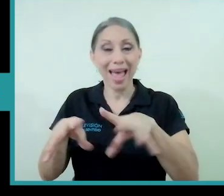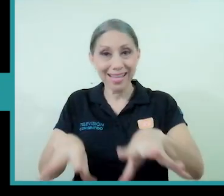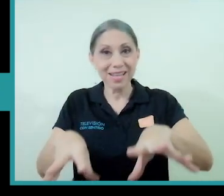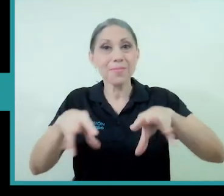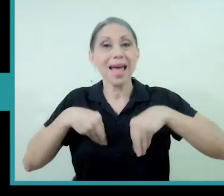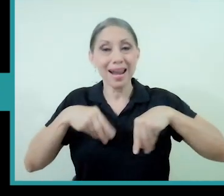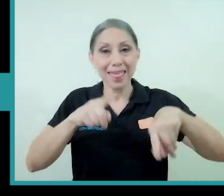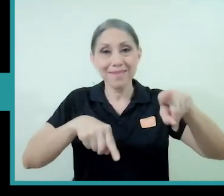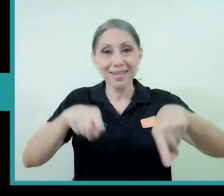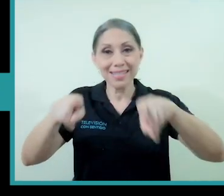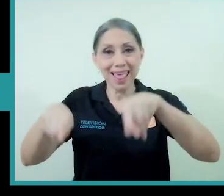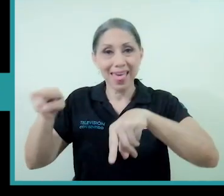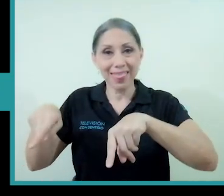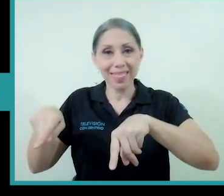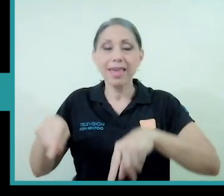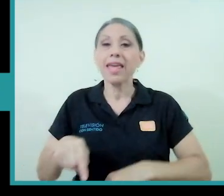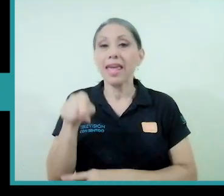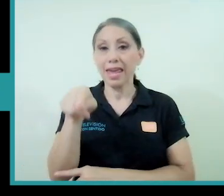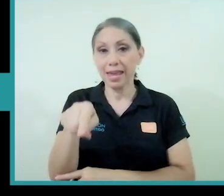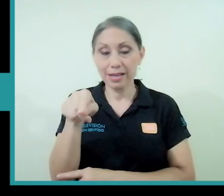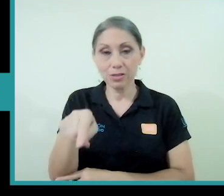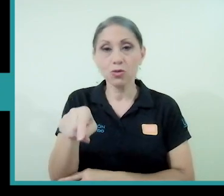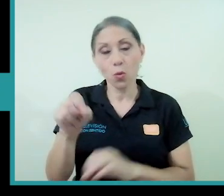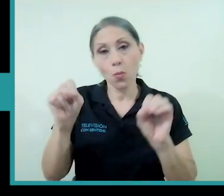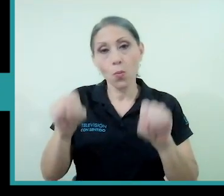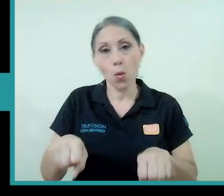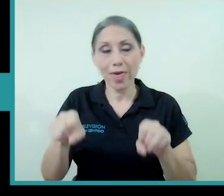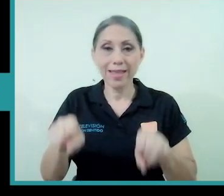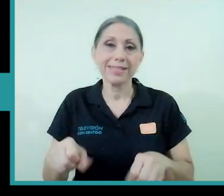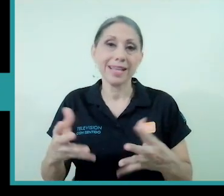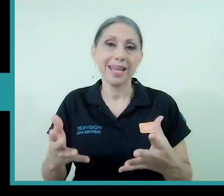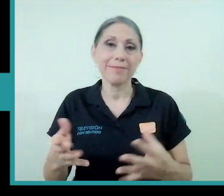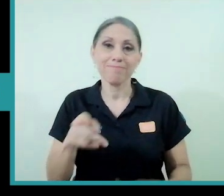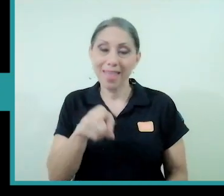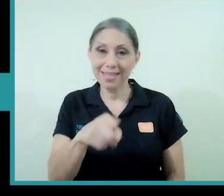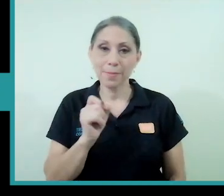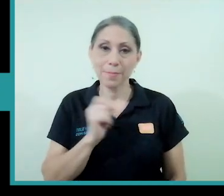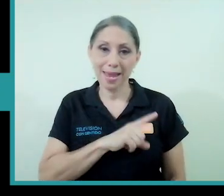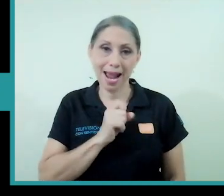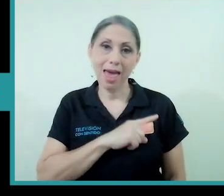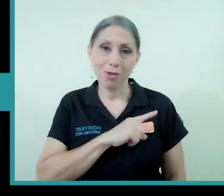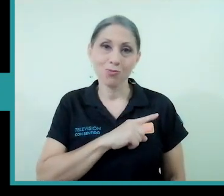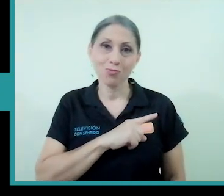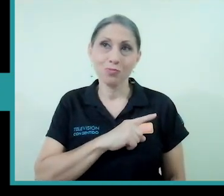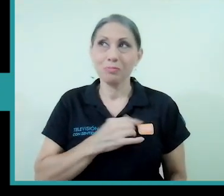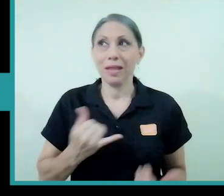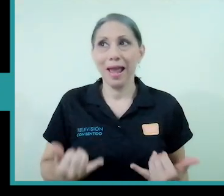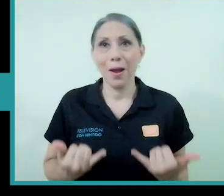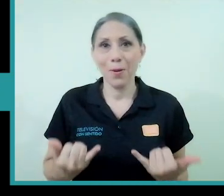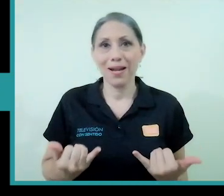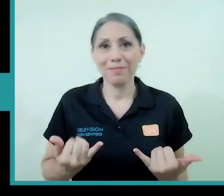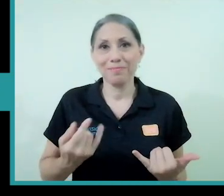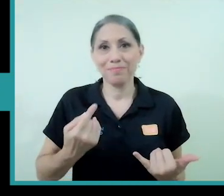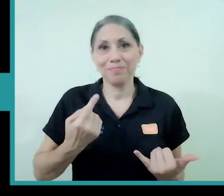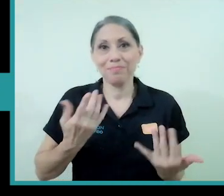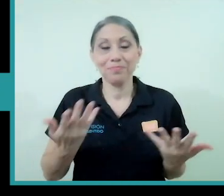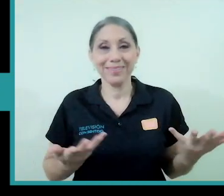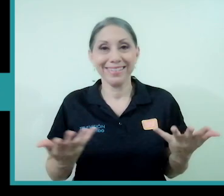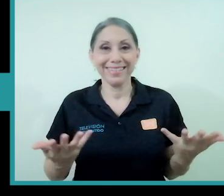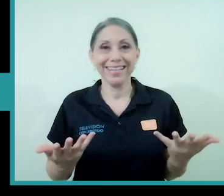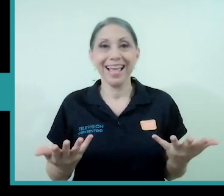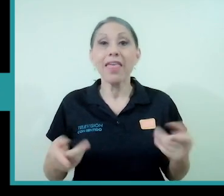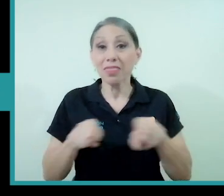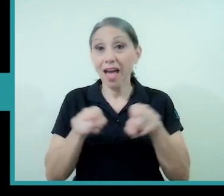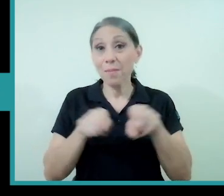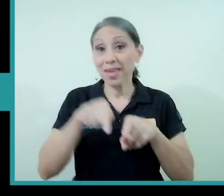entonces eso puede ser como ese pecado que estamos también